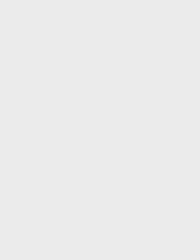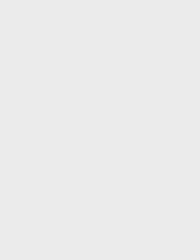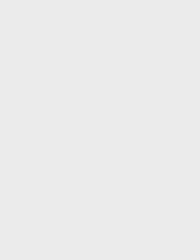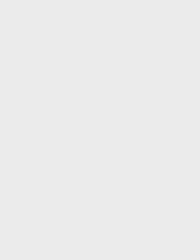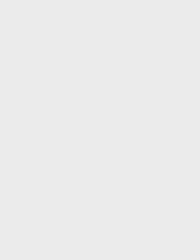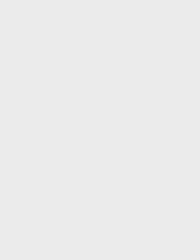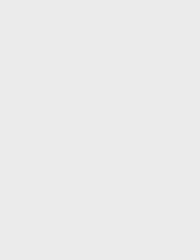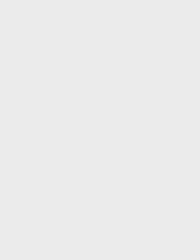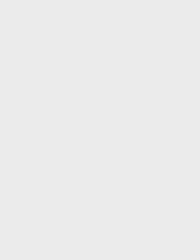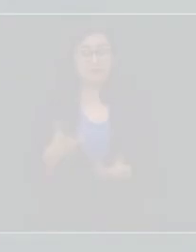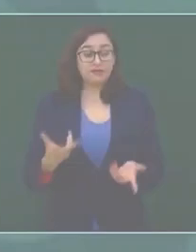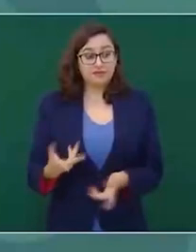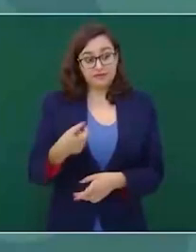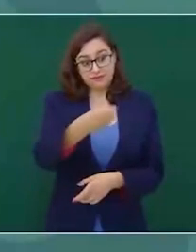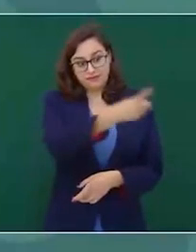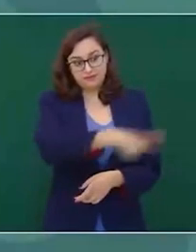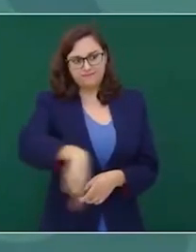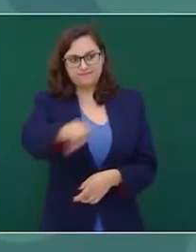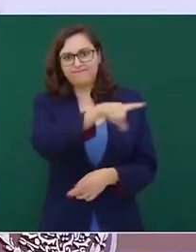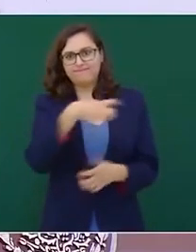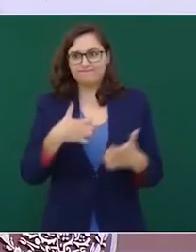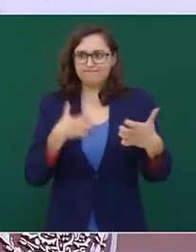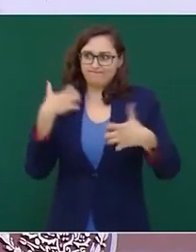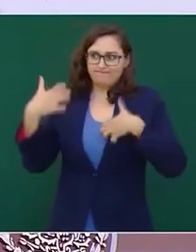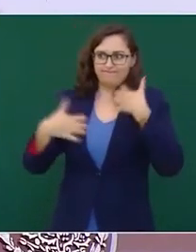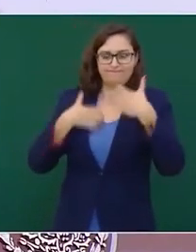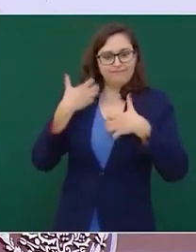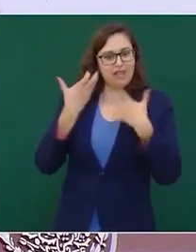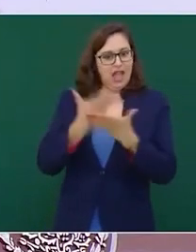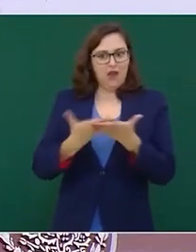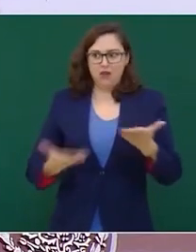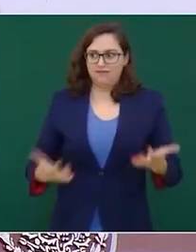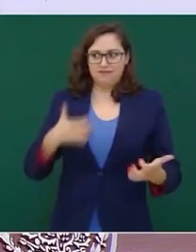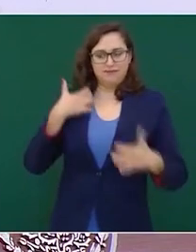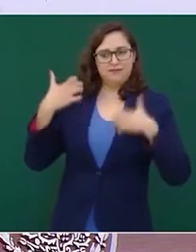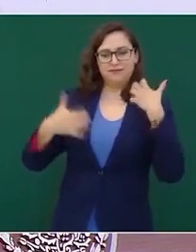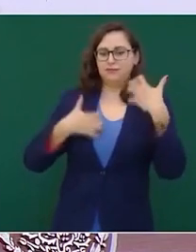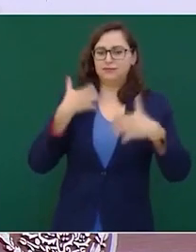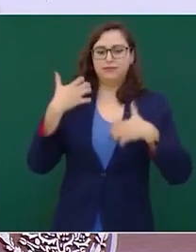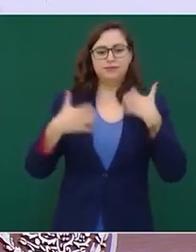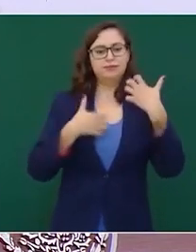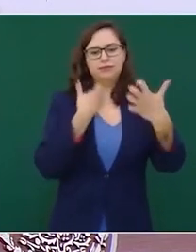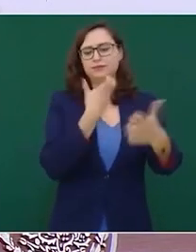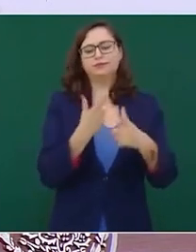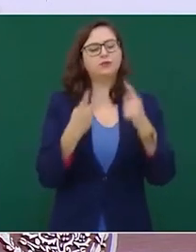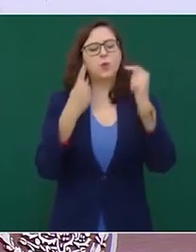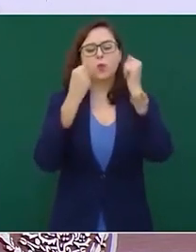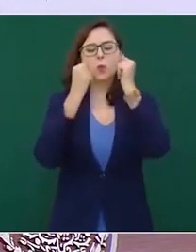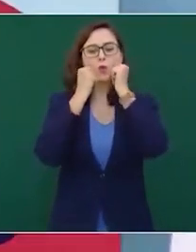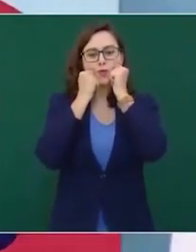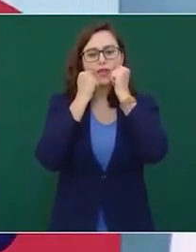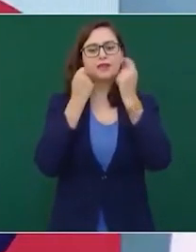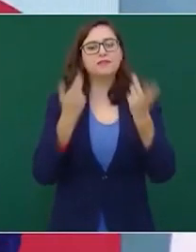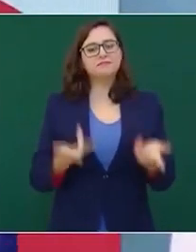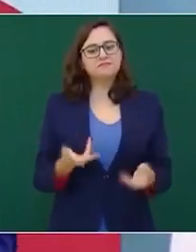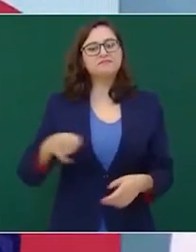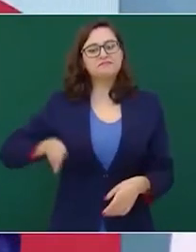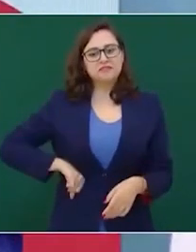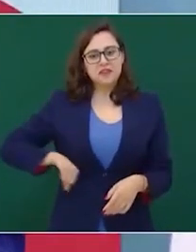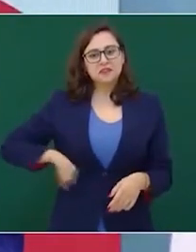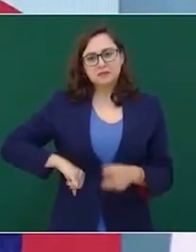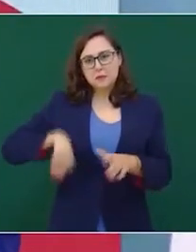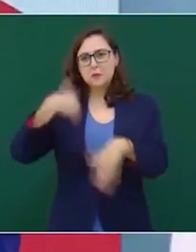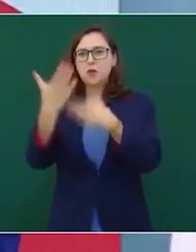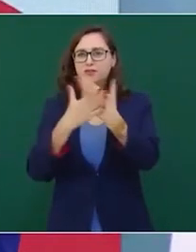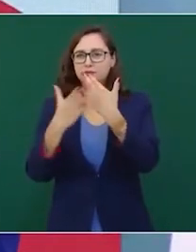a oponerse a los legisladores?